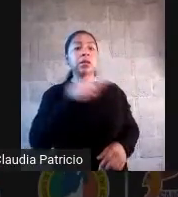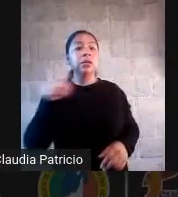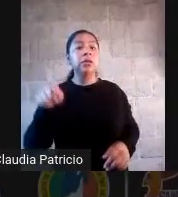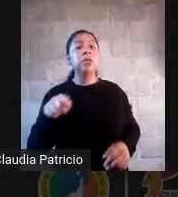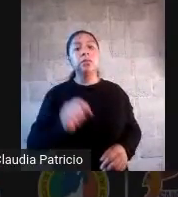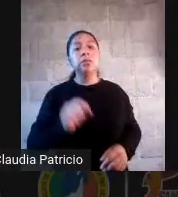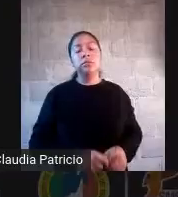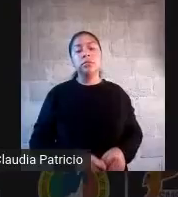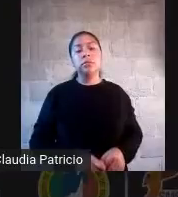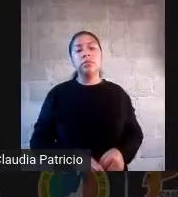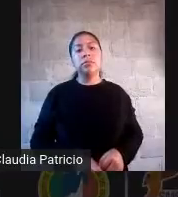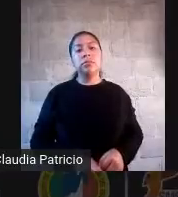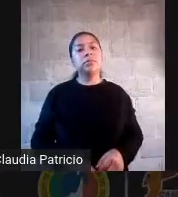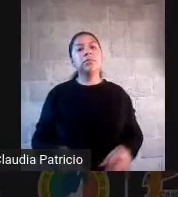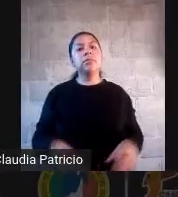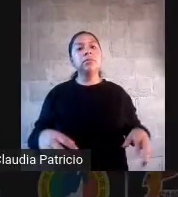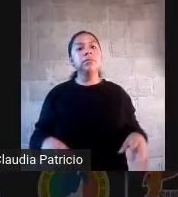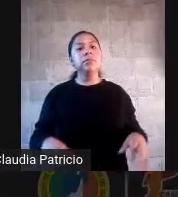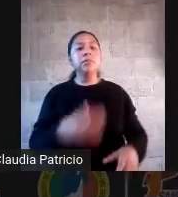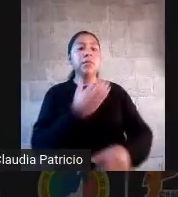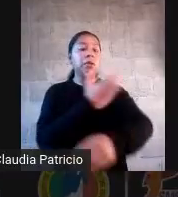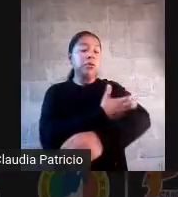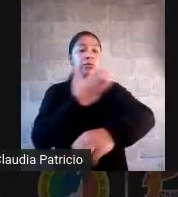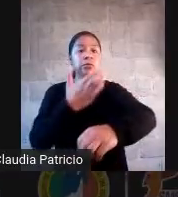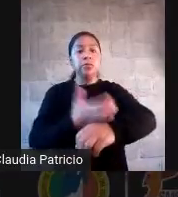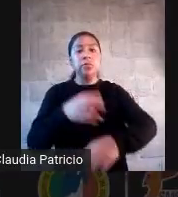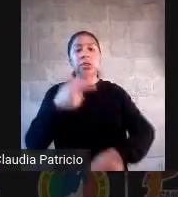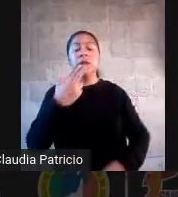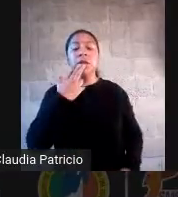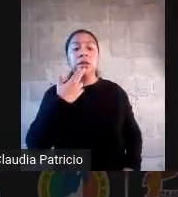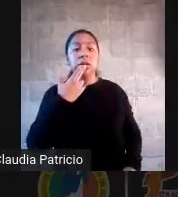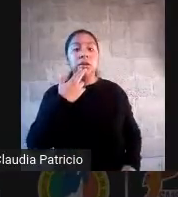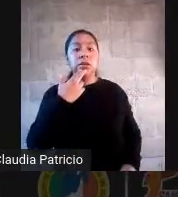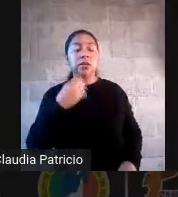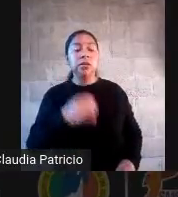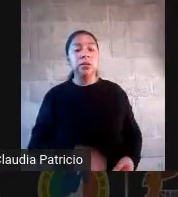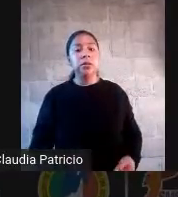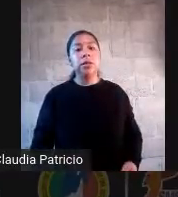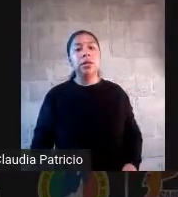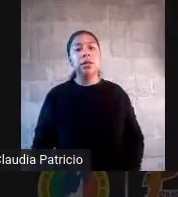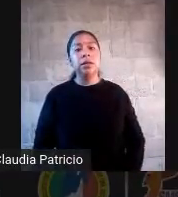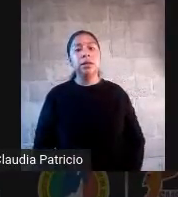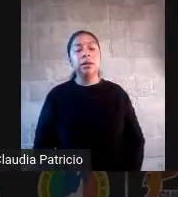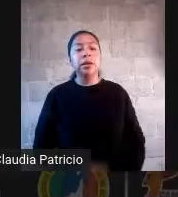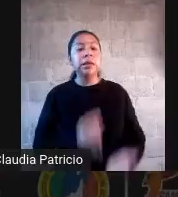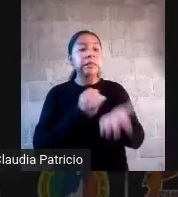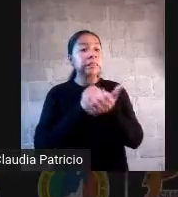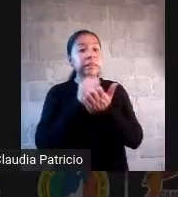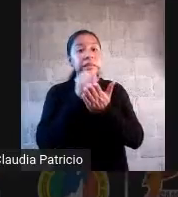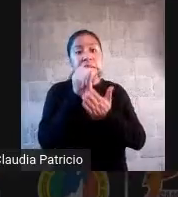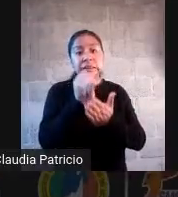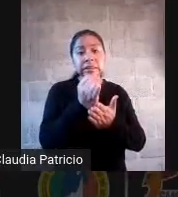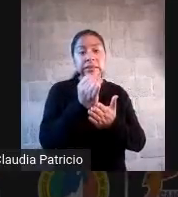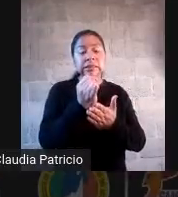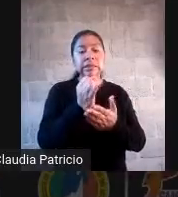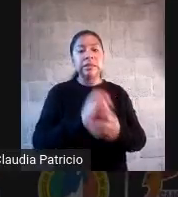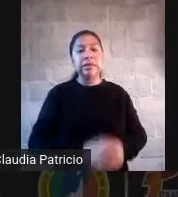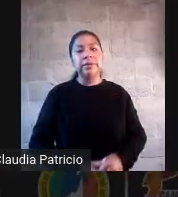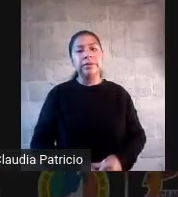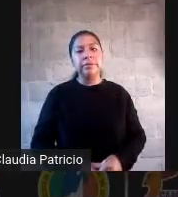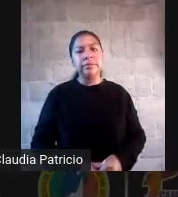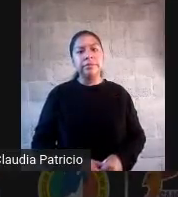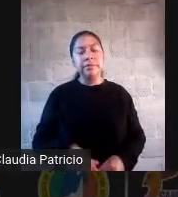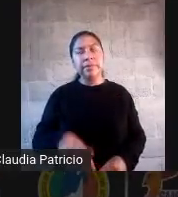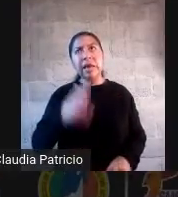darle un uso o una utilidad formativa. Es decir, los uso para acabarlos de formar, pues, dicho de manera